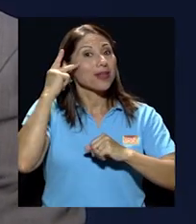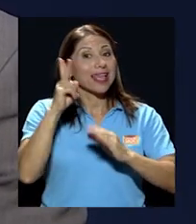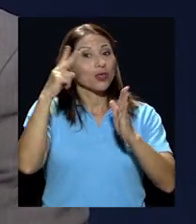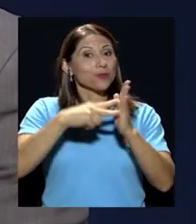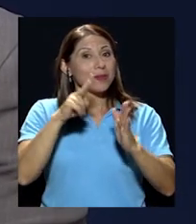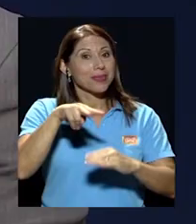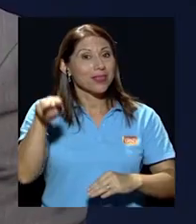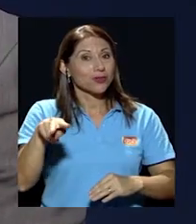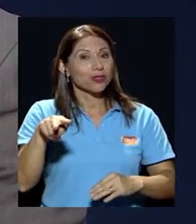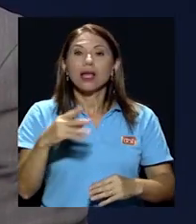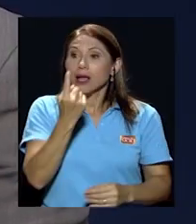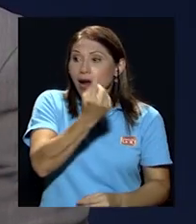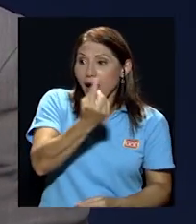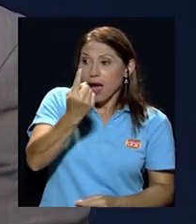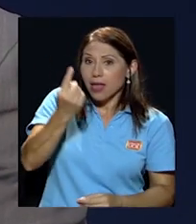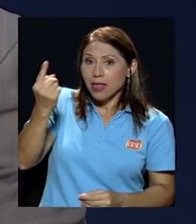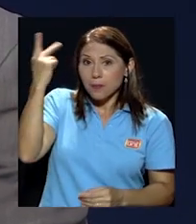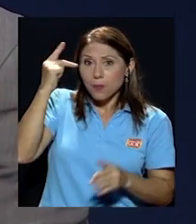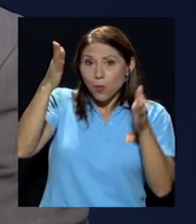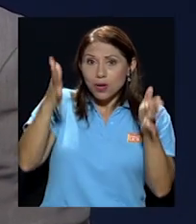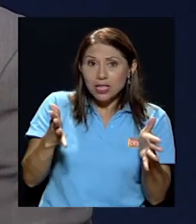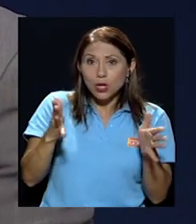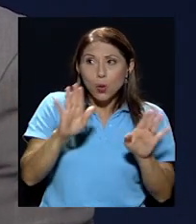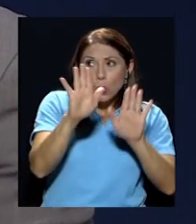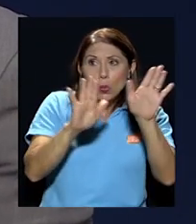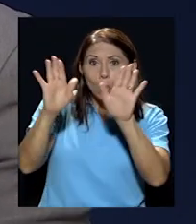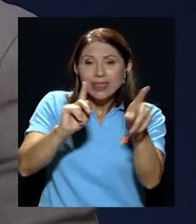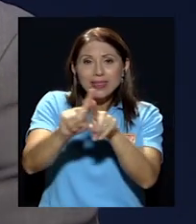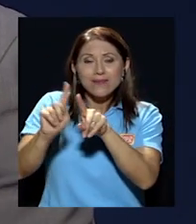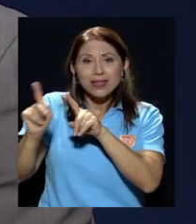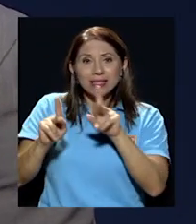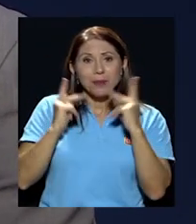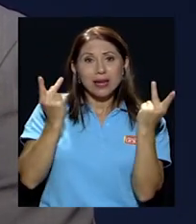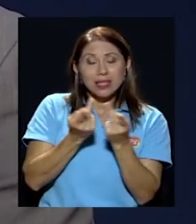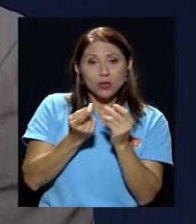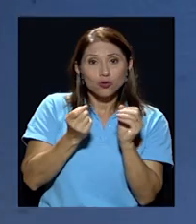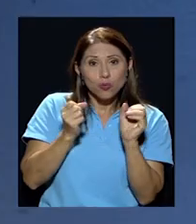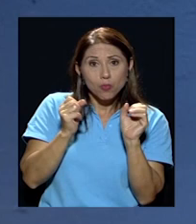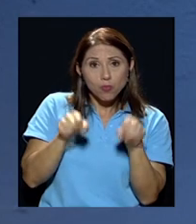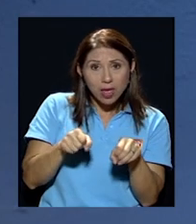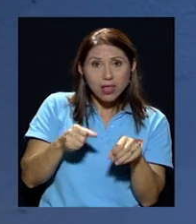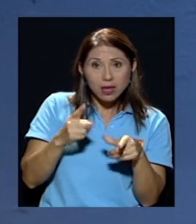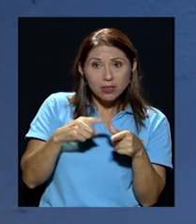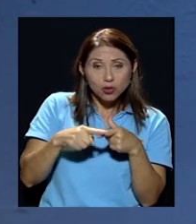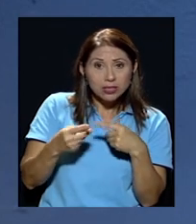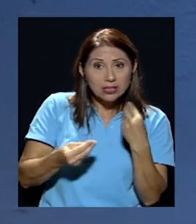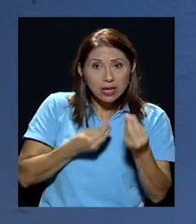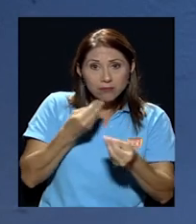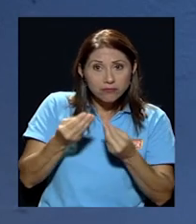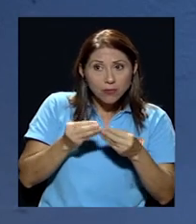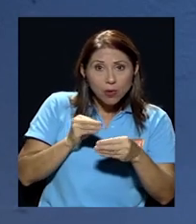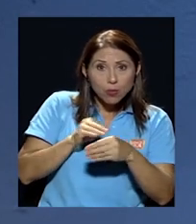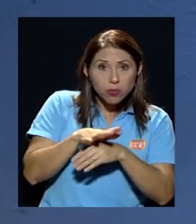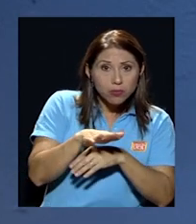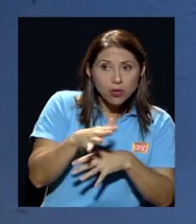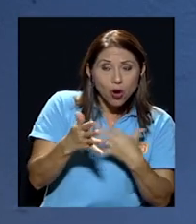políticos que están aspirando en los diferentes partidos les pueden tirar línea entonces sí absolutamente ¿hay alguno que se